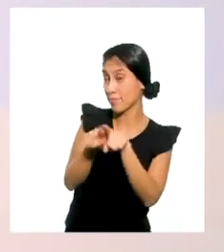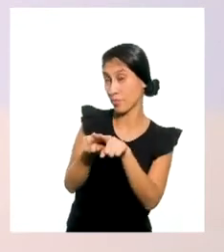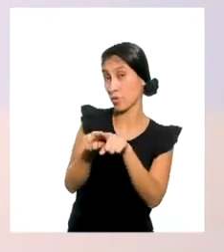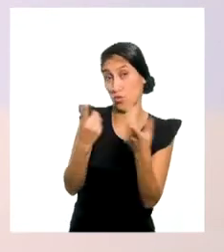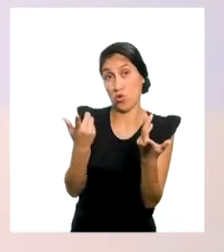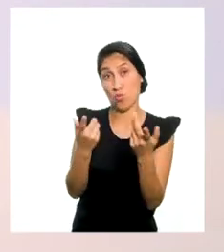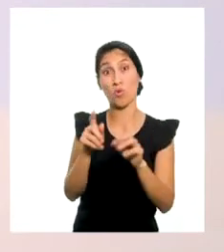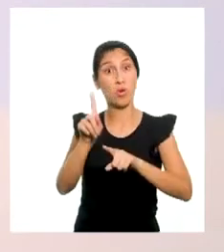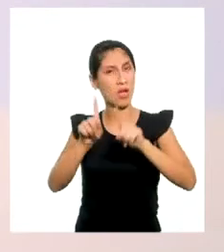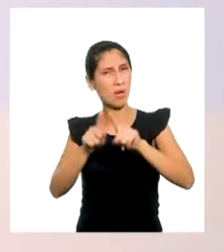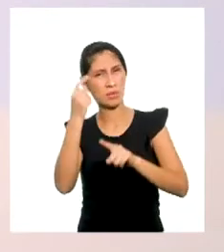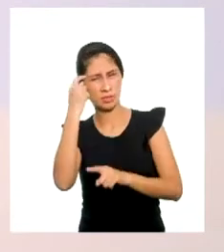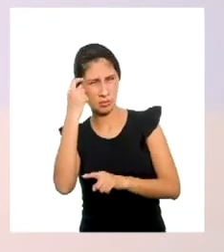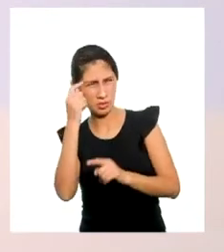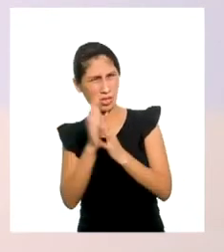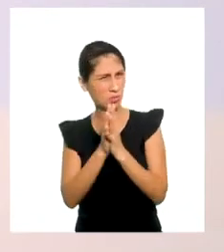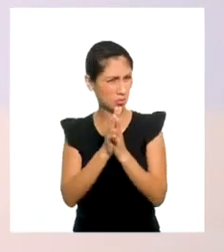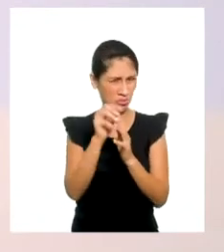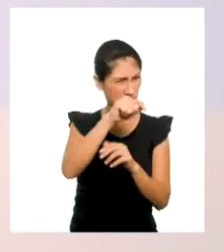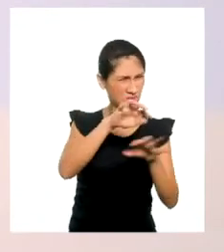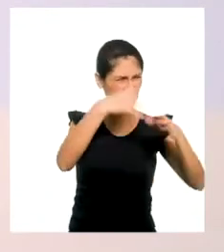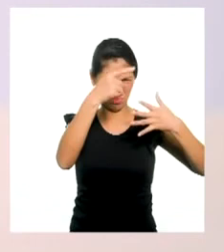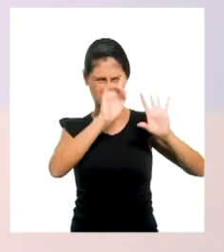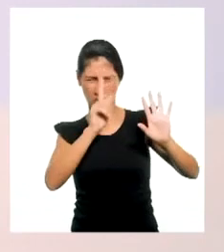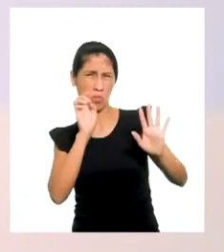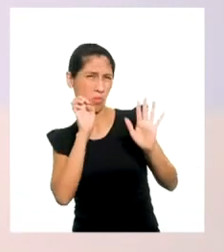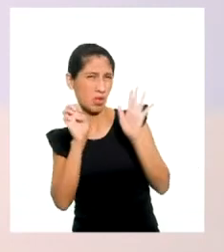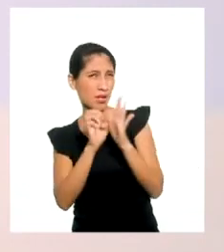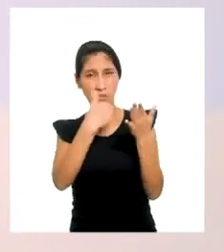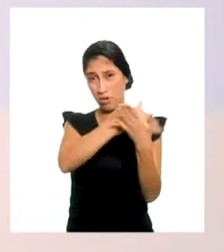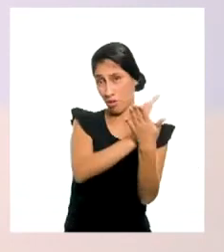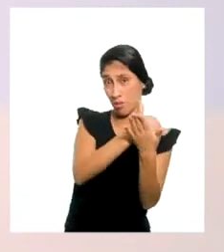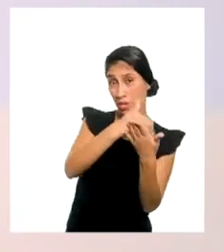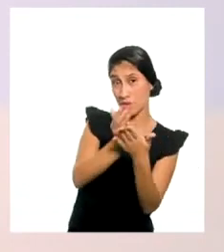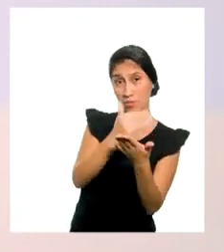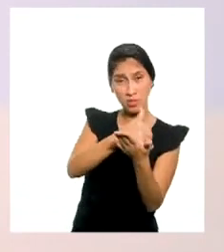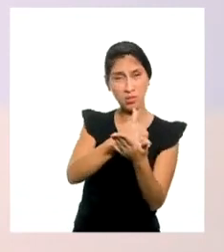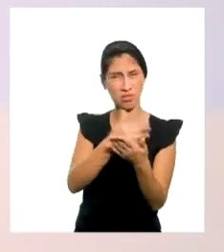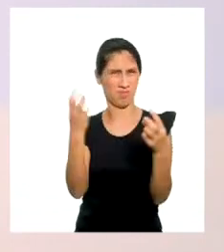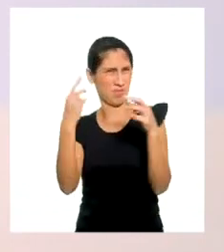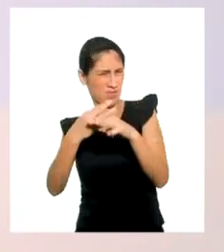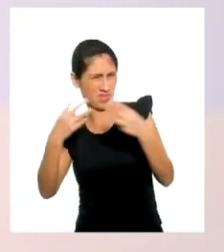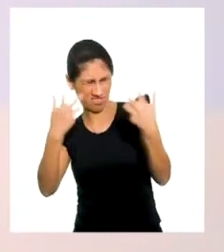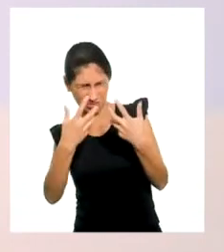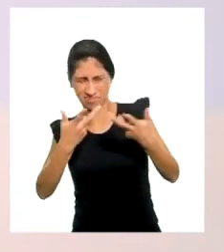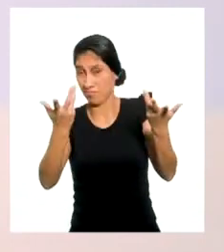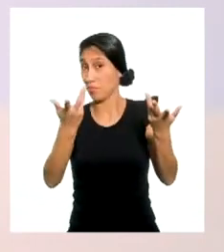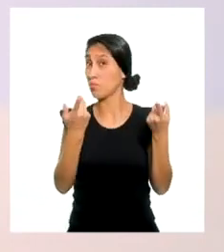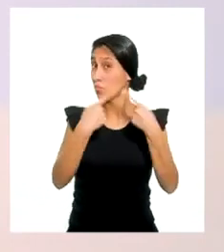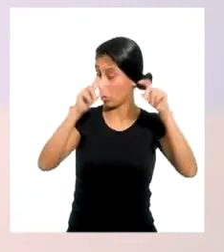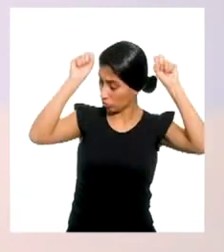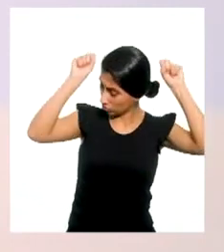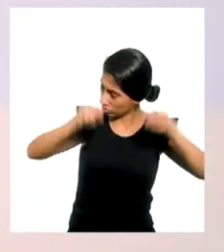en una actividad que parece no estar relacionada, como la preparación de un alimento. De hecho, no es ninguna de esas. Es